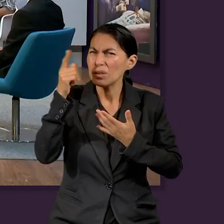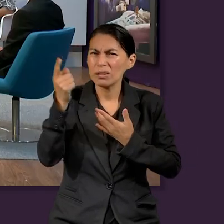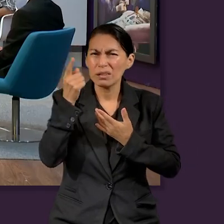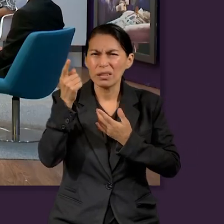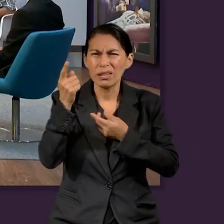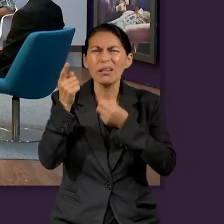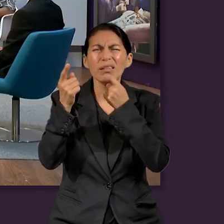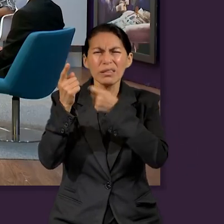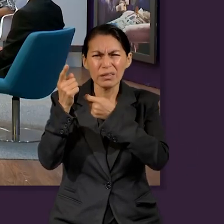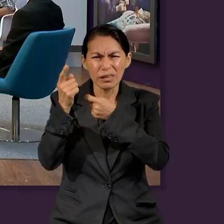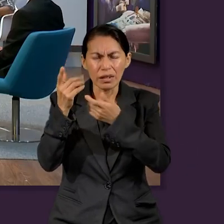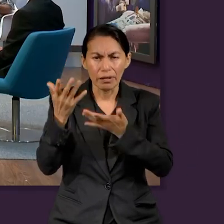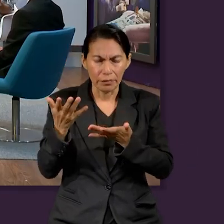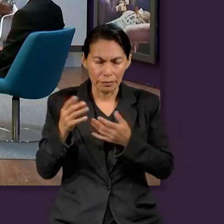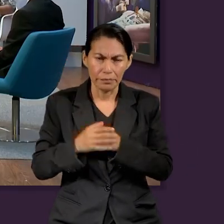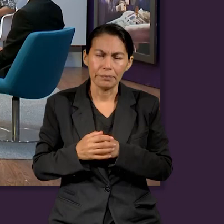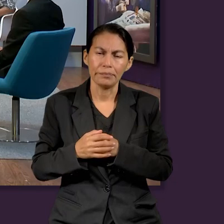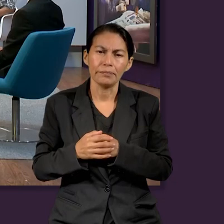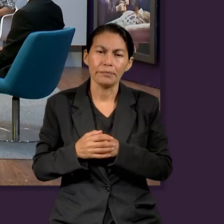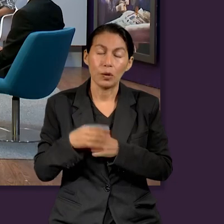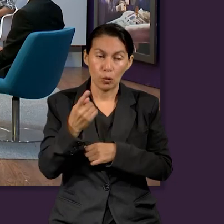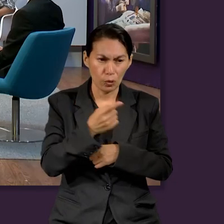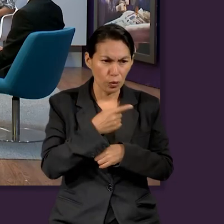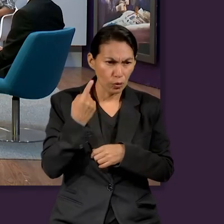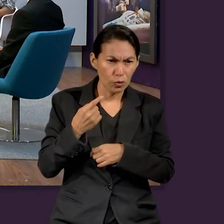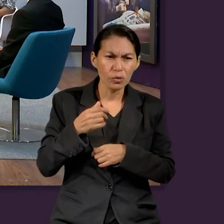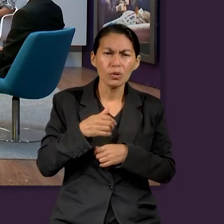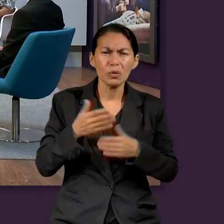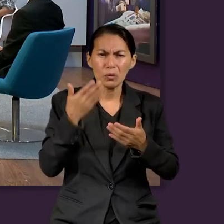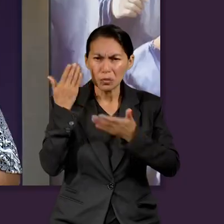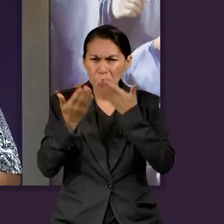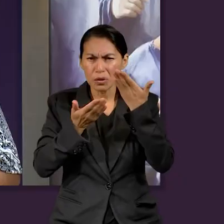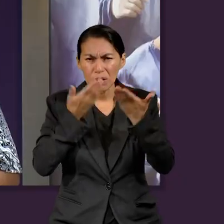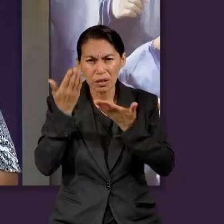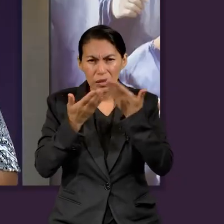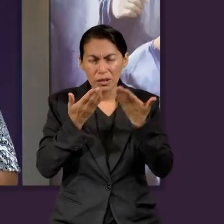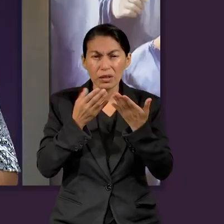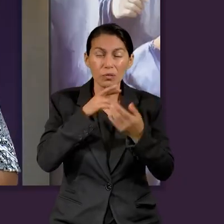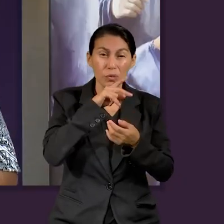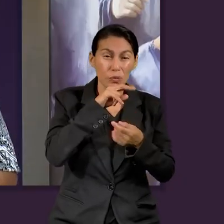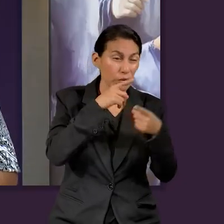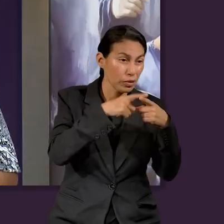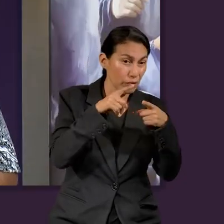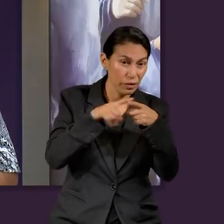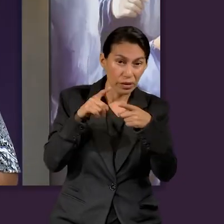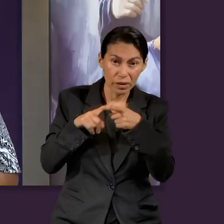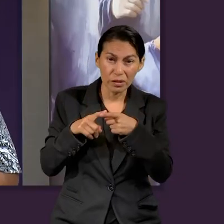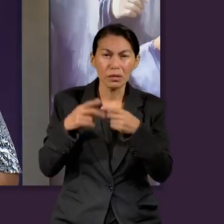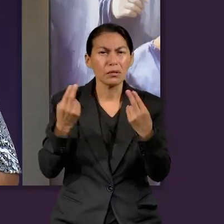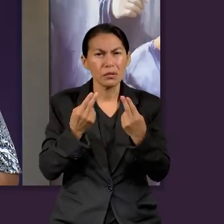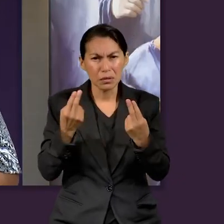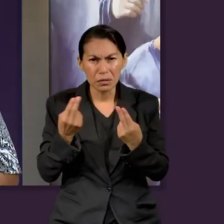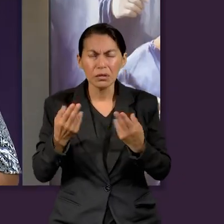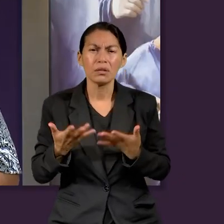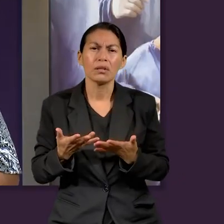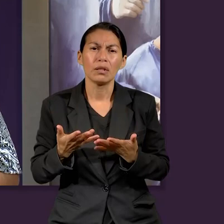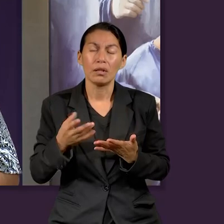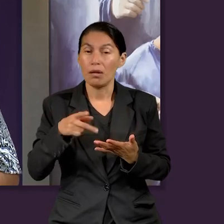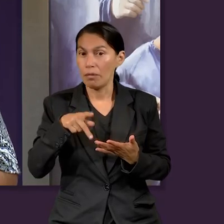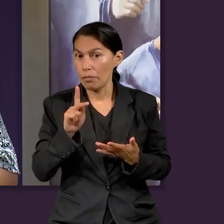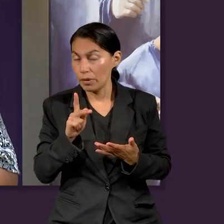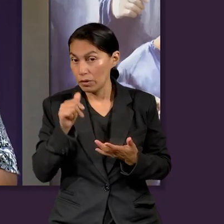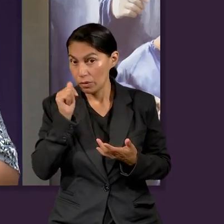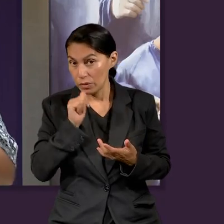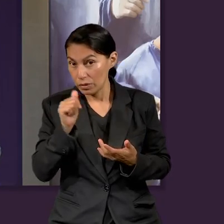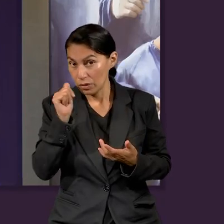qué me refiero con esto? Pues sabemos, como comentabas, somos estudiantes, quizá tenemos diferentes preocupaciones, necesidades,